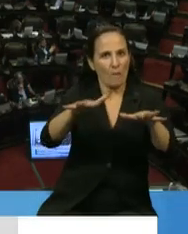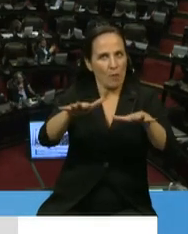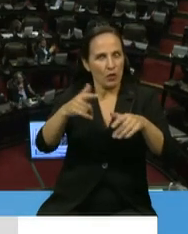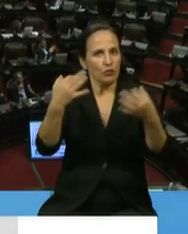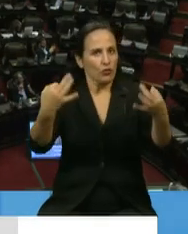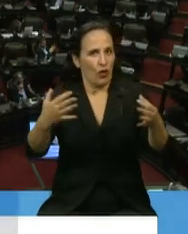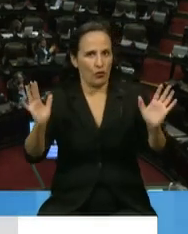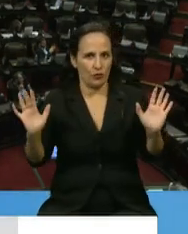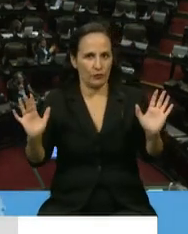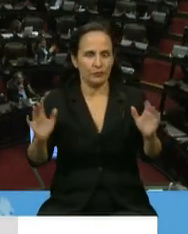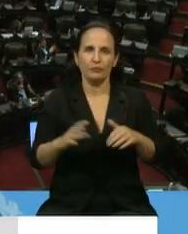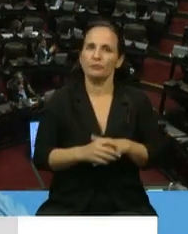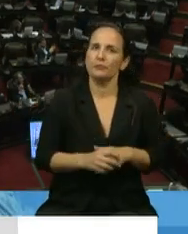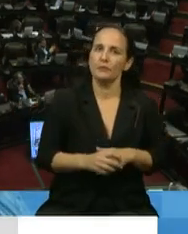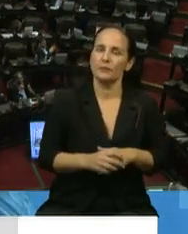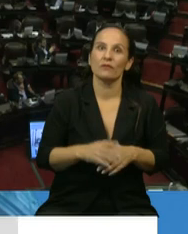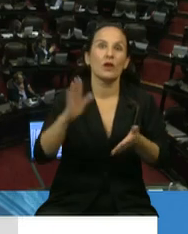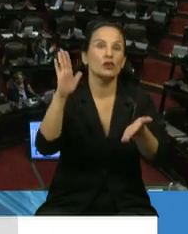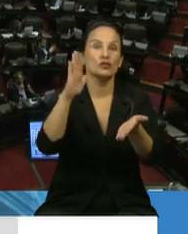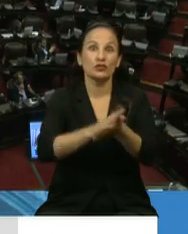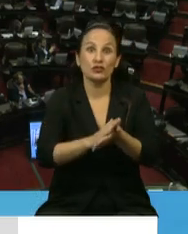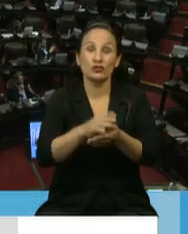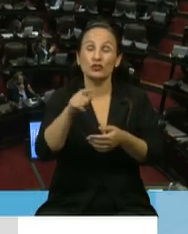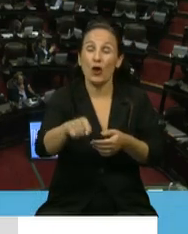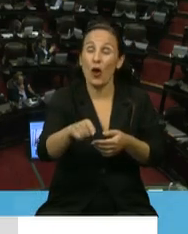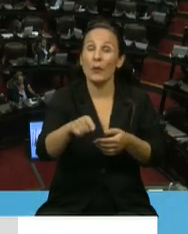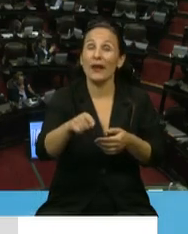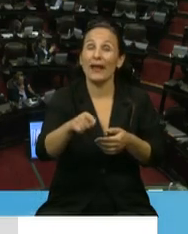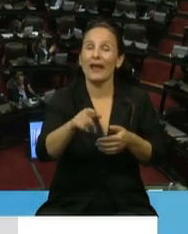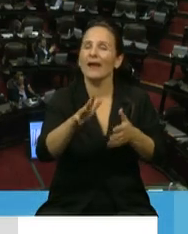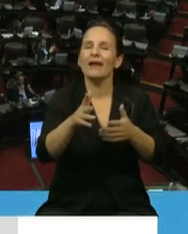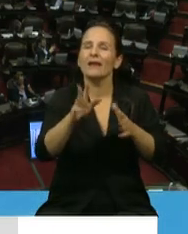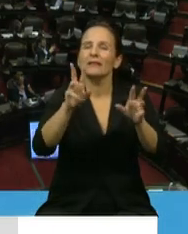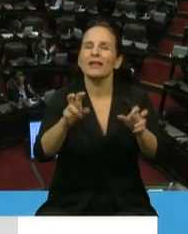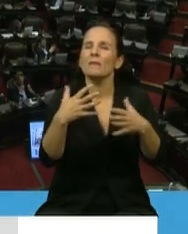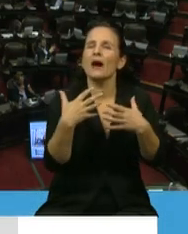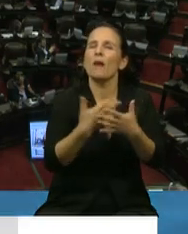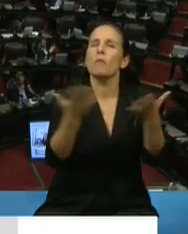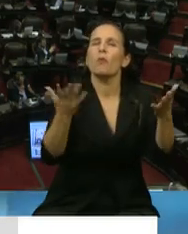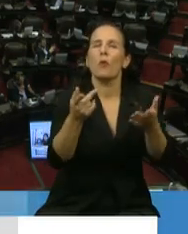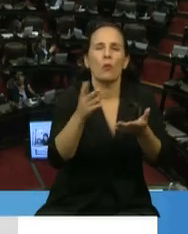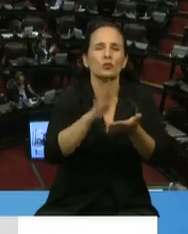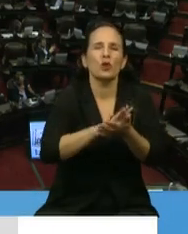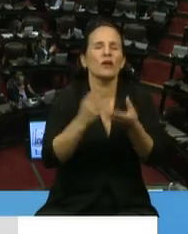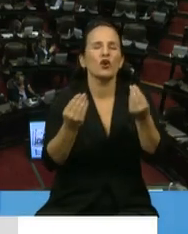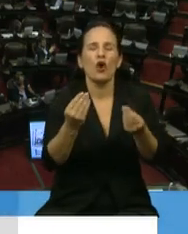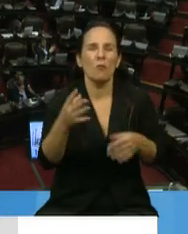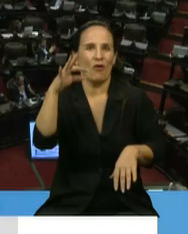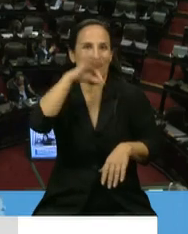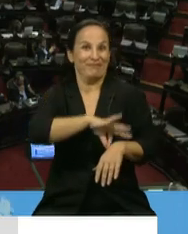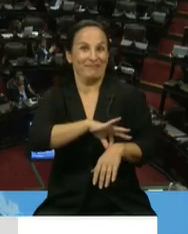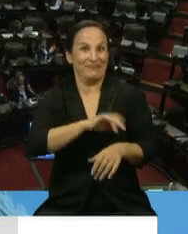hablar particularmente de lo que pasa en el sistema público cuando hablamos de la retención de las ganancias que se hacen. En la jerga